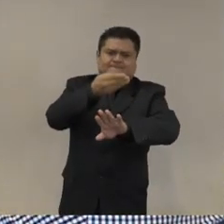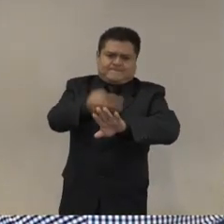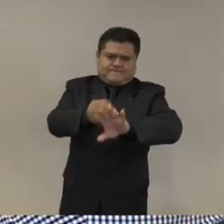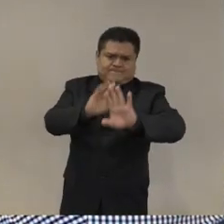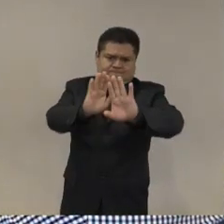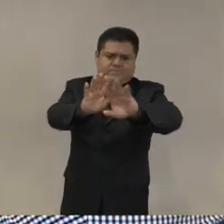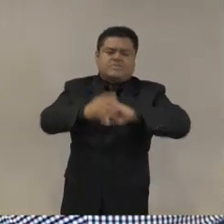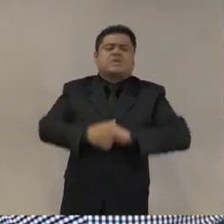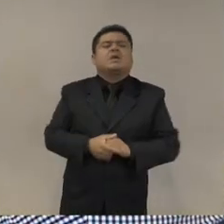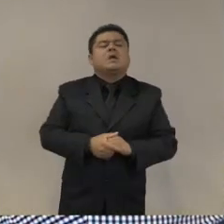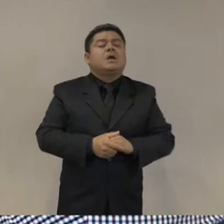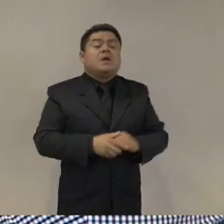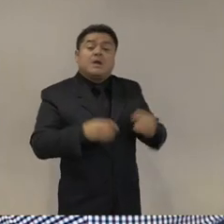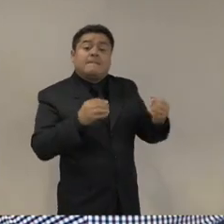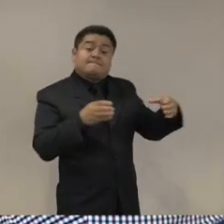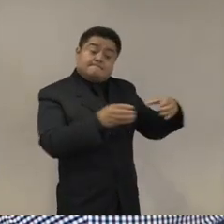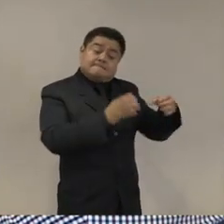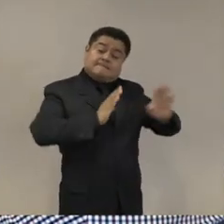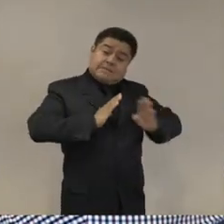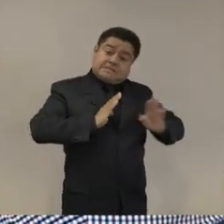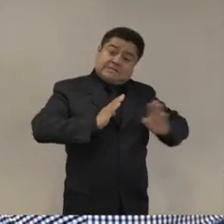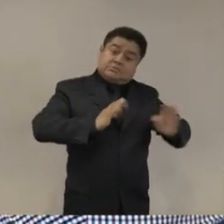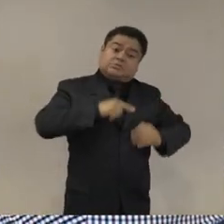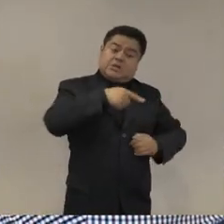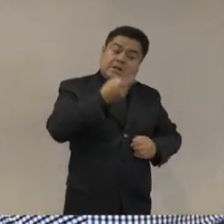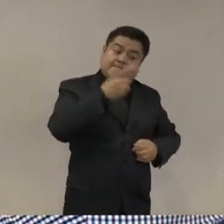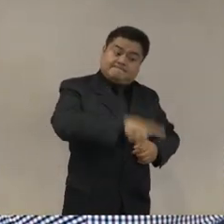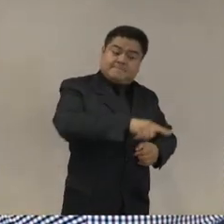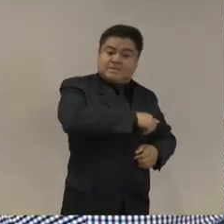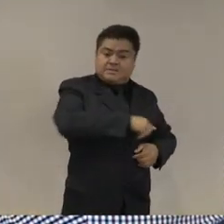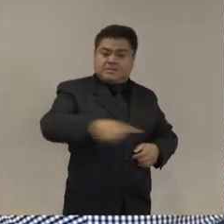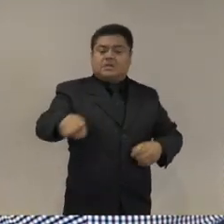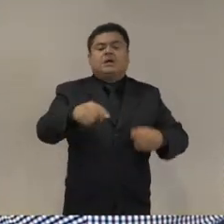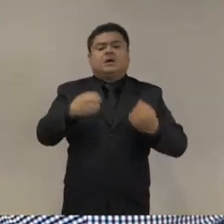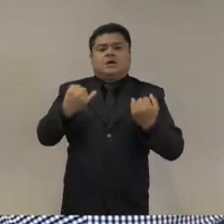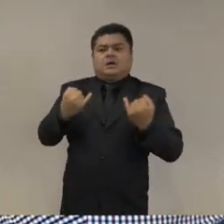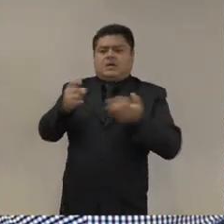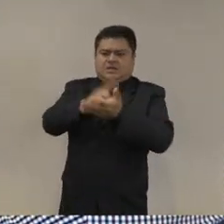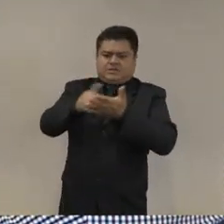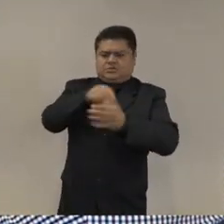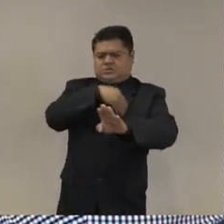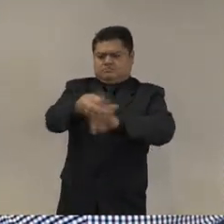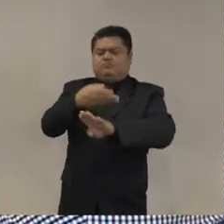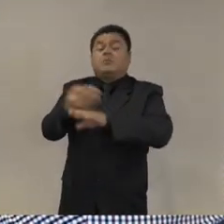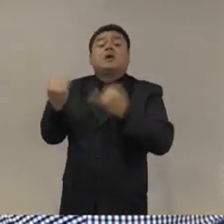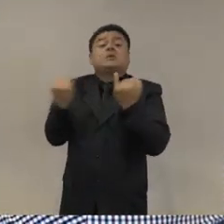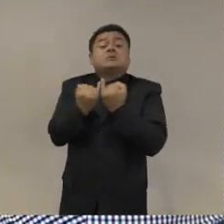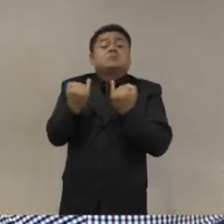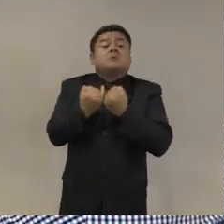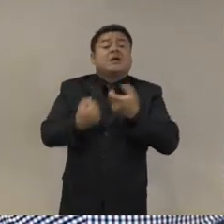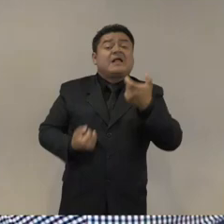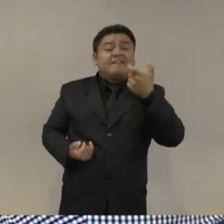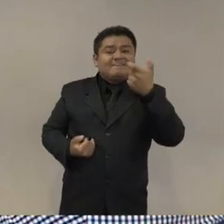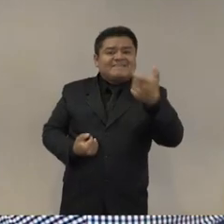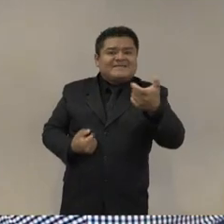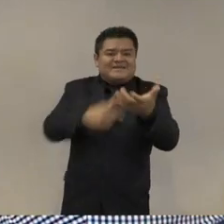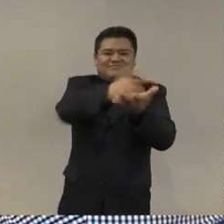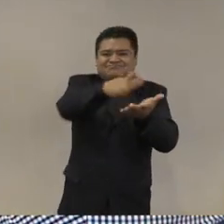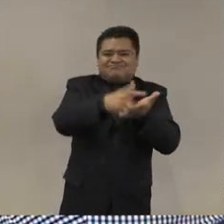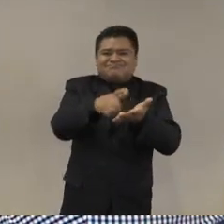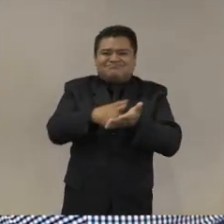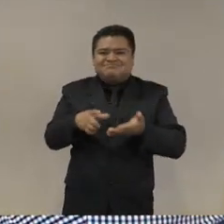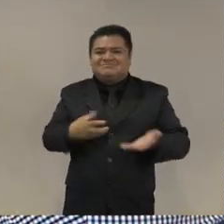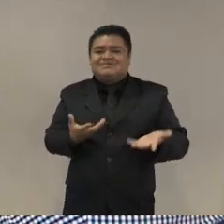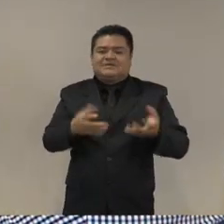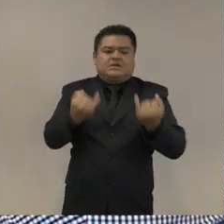la guerra contra las drogas estaba también desde luego el combate al lavado de dinero la extradición y desde